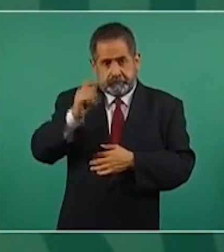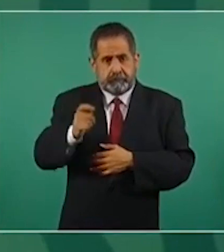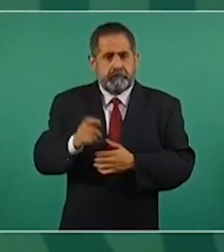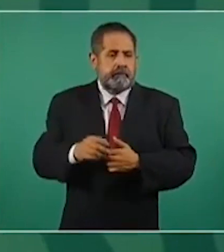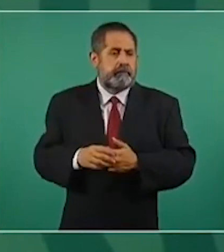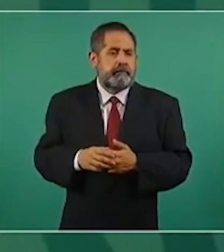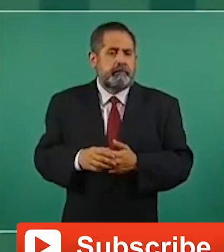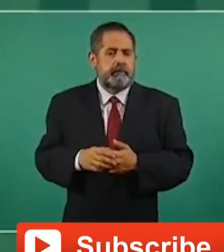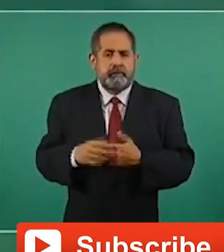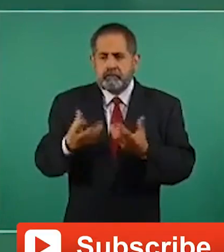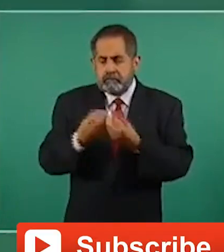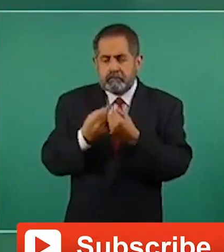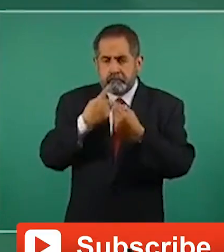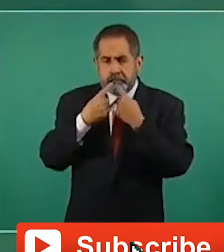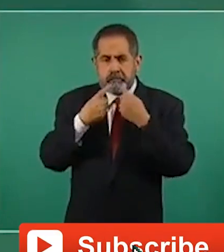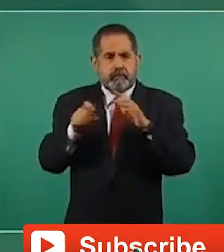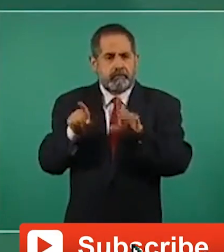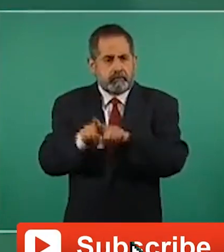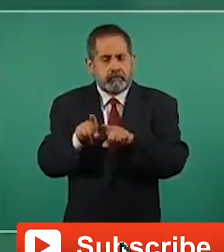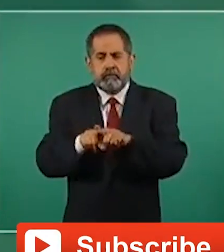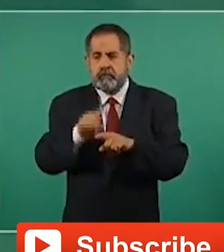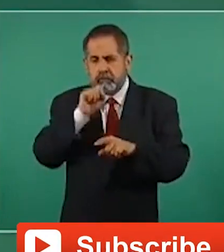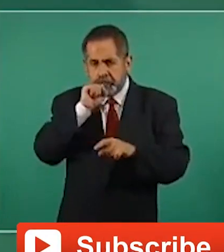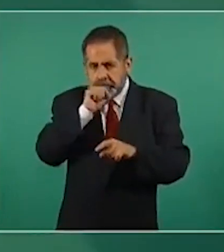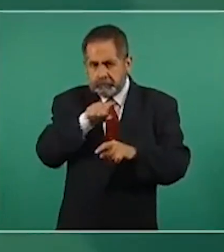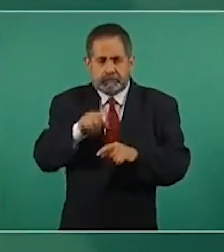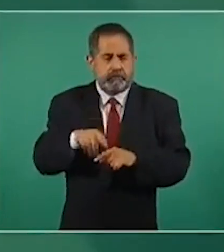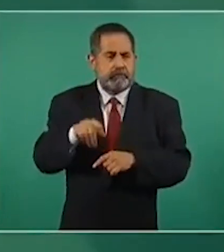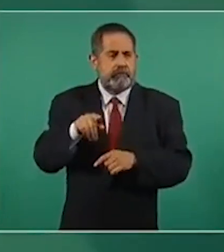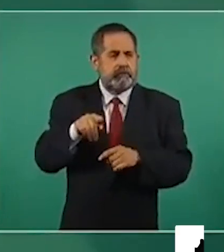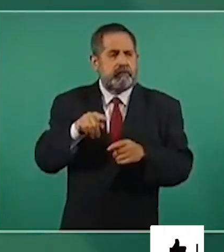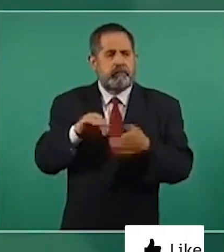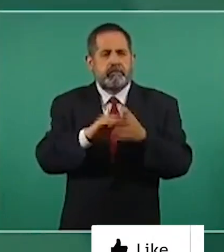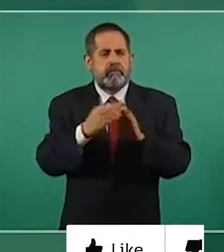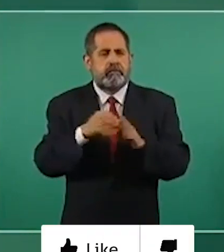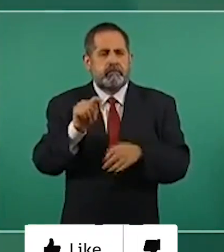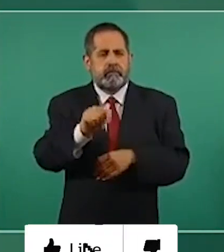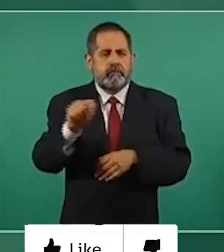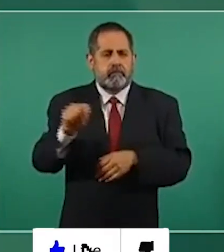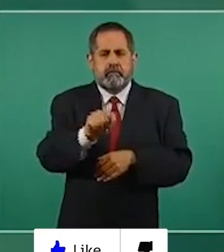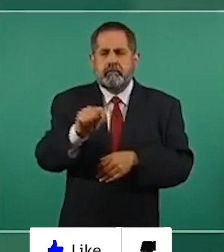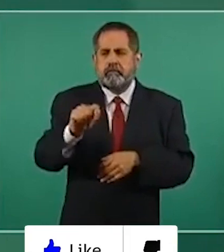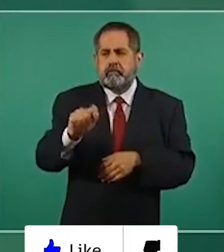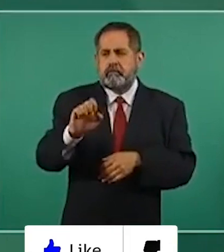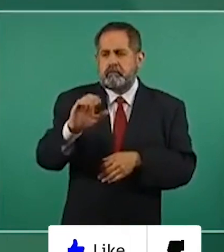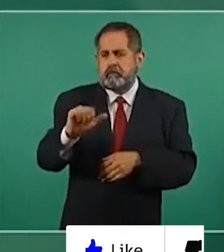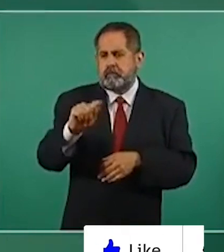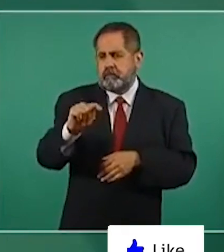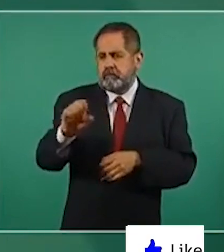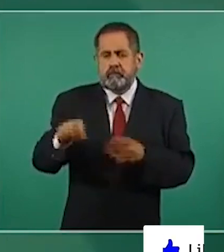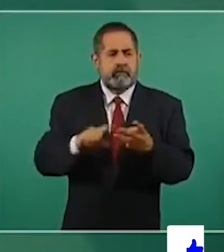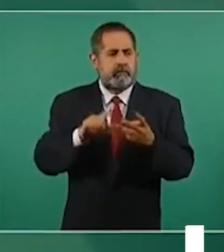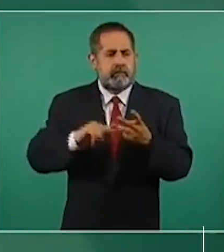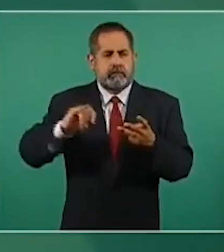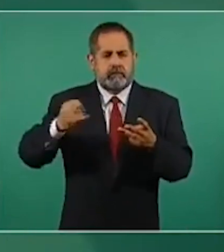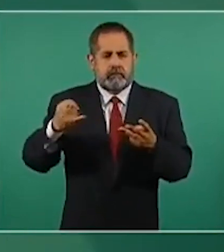vamos a estar también en Tecate y en Tijuana. Bueno,